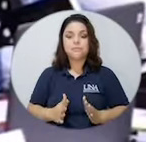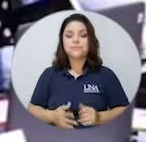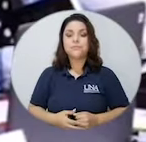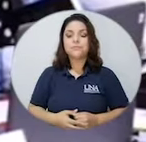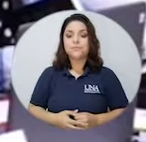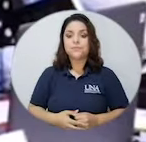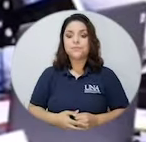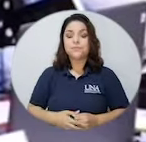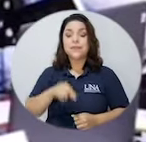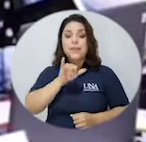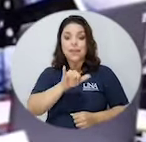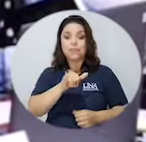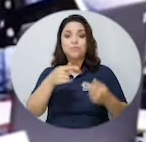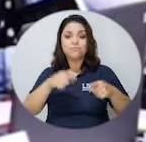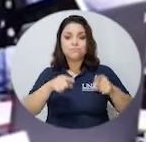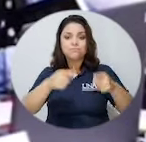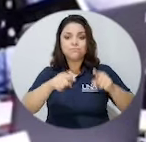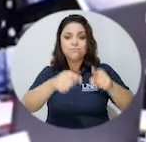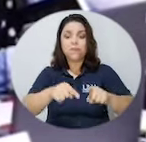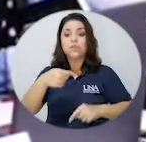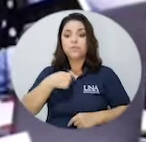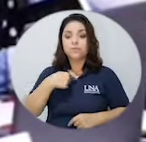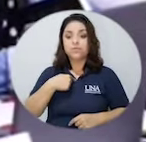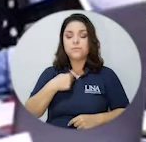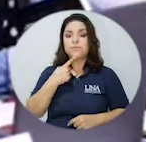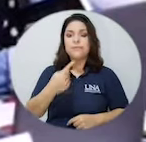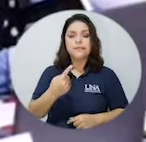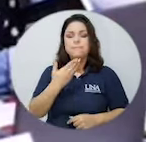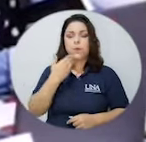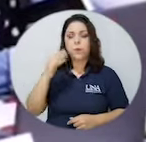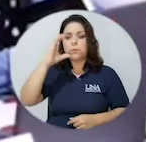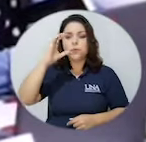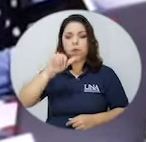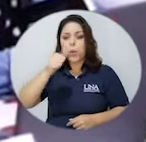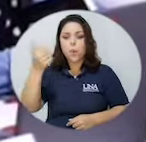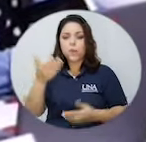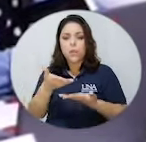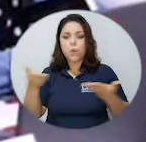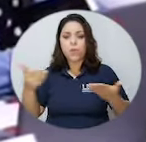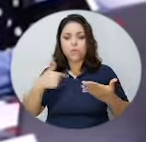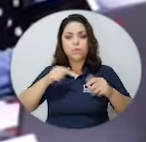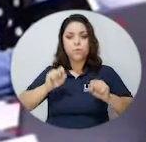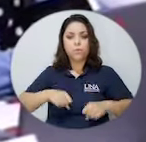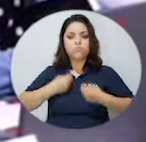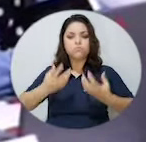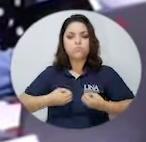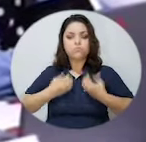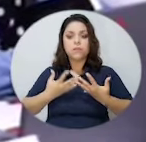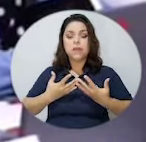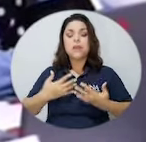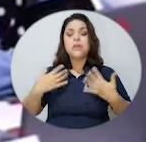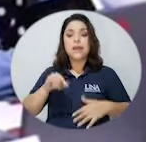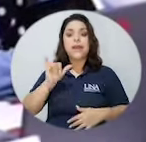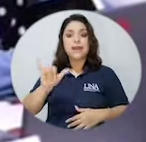y debido a todo esto que yo estaba pasando, porque yo dije, bueno, tengo que buscar otra manera en la cual yo desenvolverme, ¿verdad? Y qué